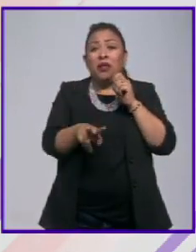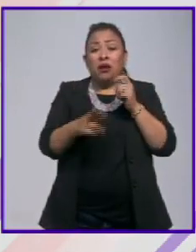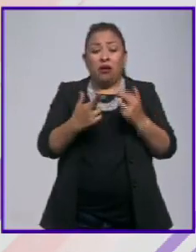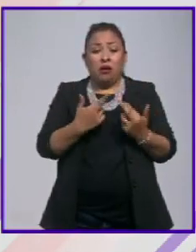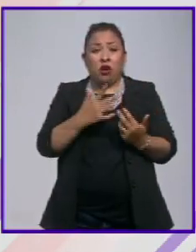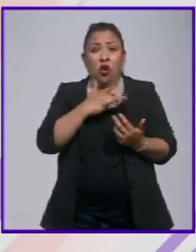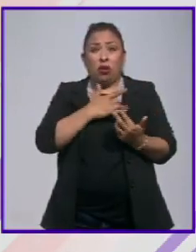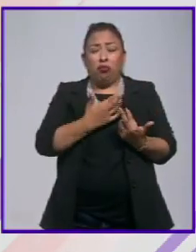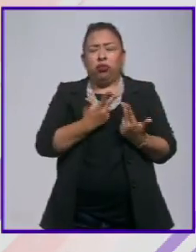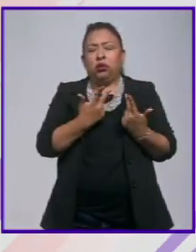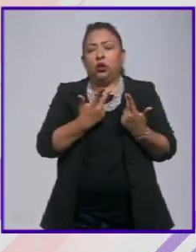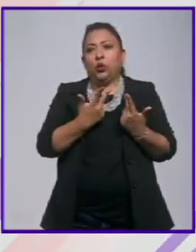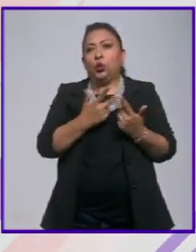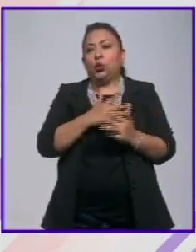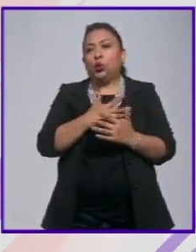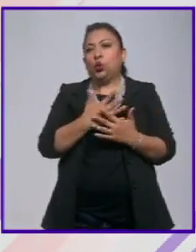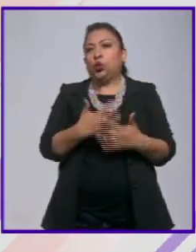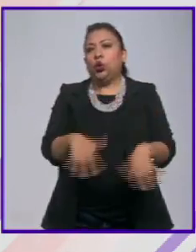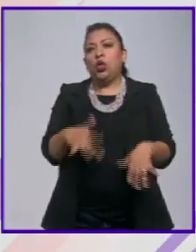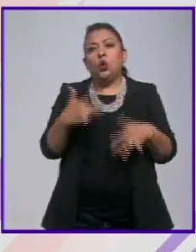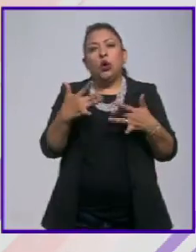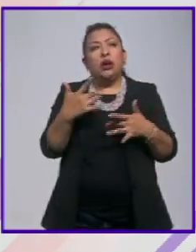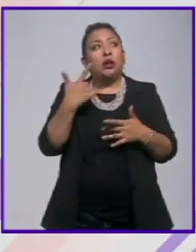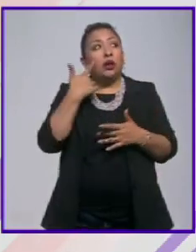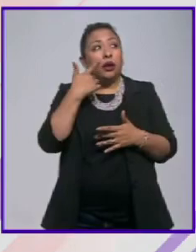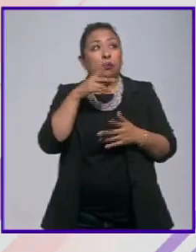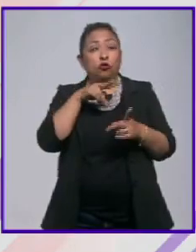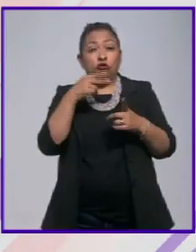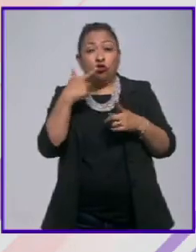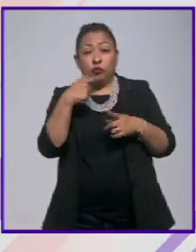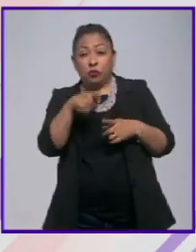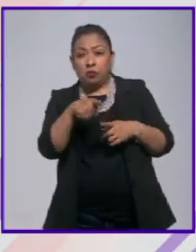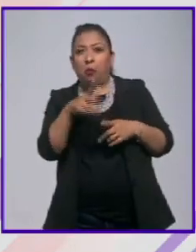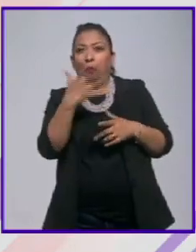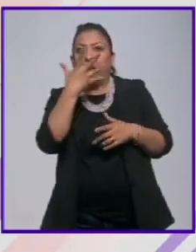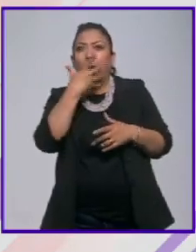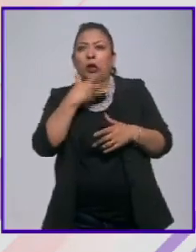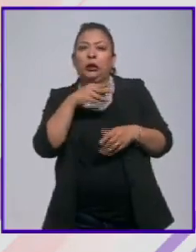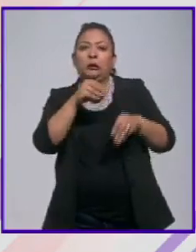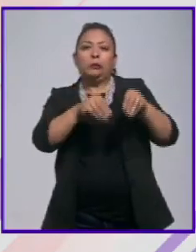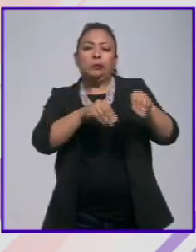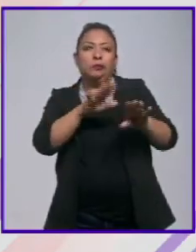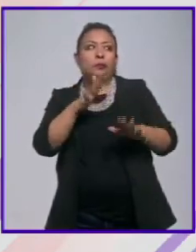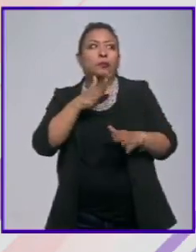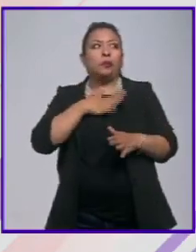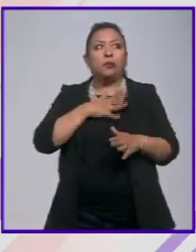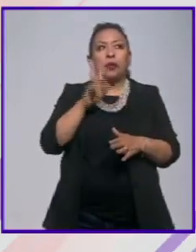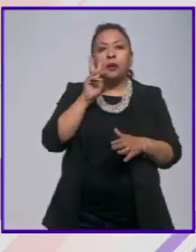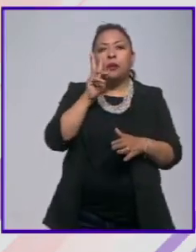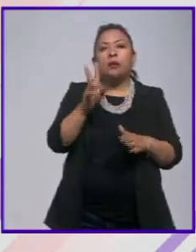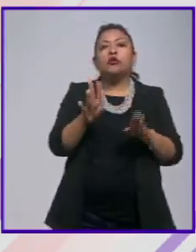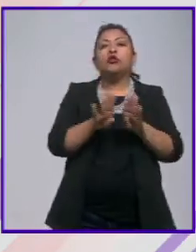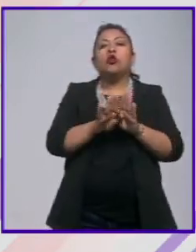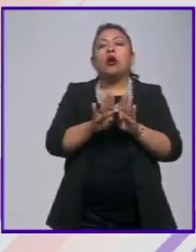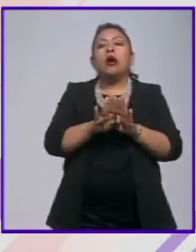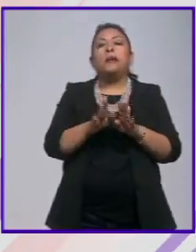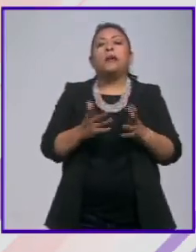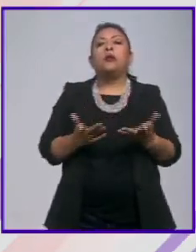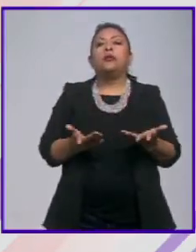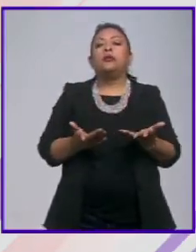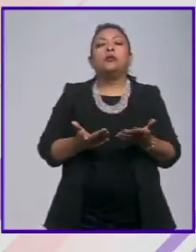rompan el corazón y hacerlo de la manera visualmente más atractiva hemos encontrado como digamos